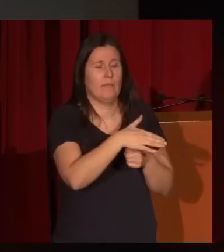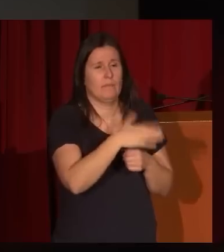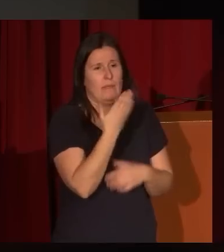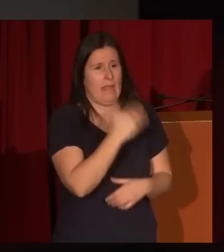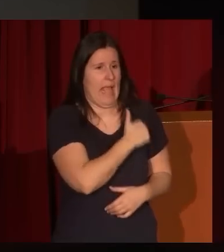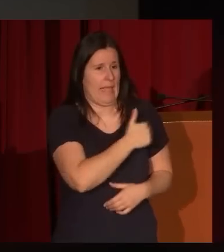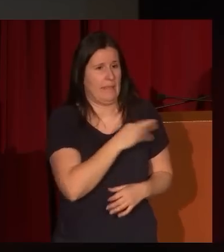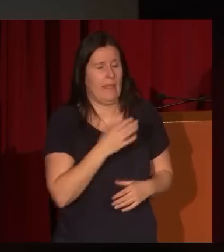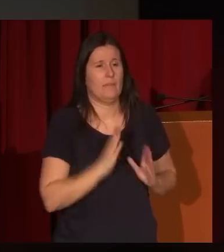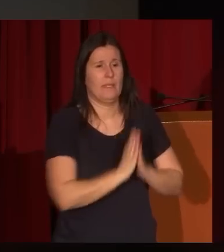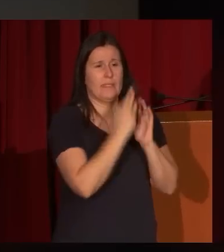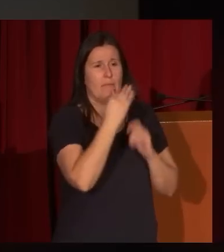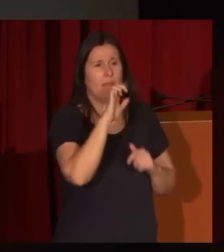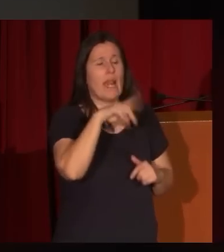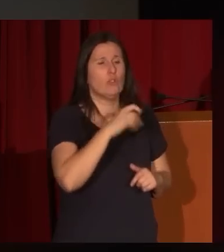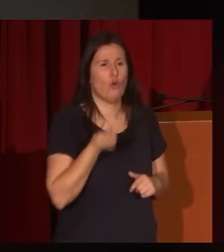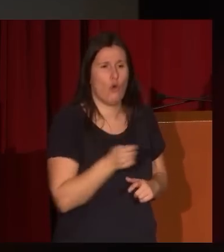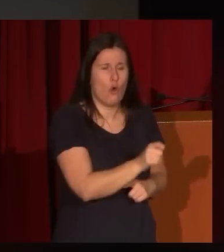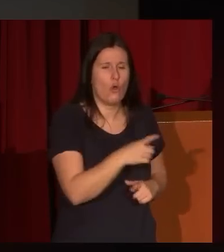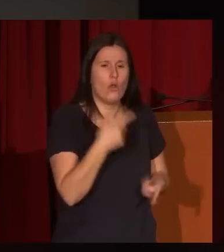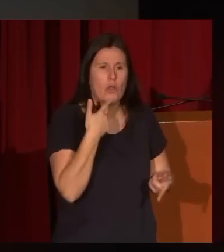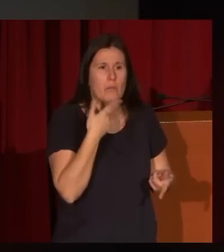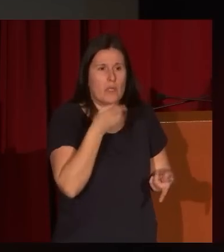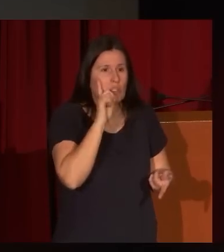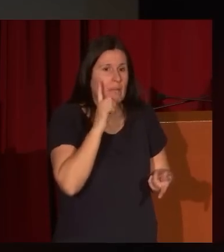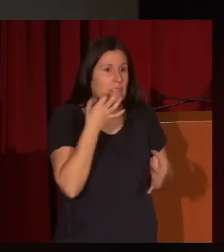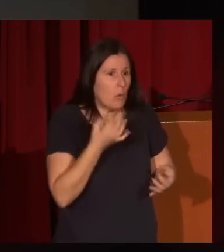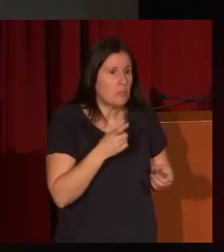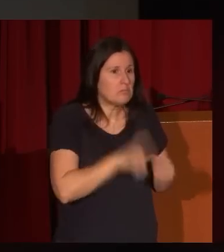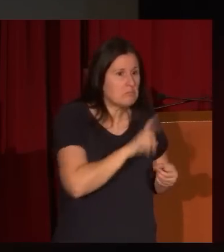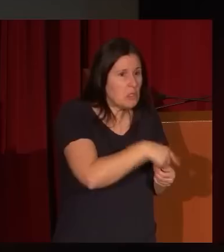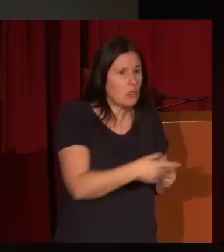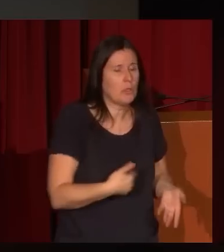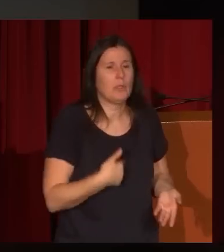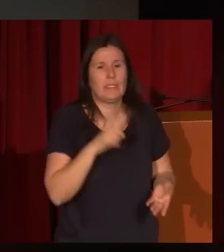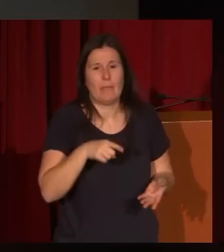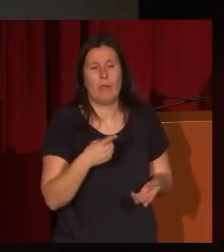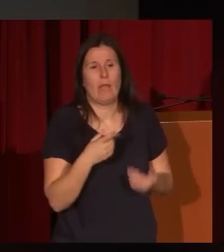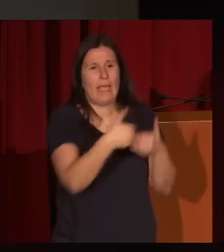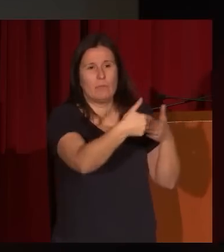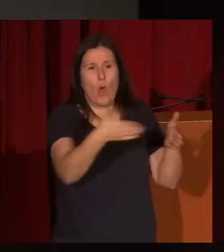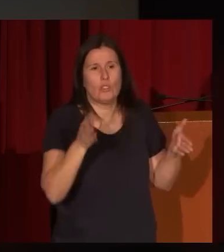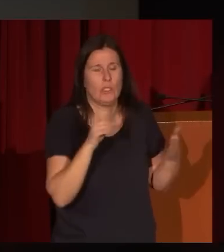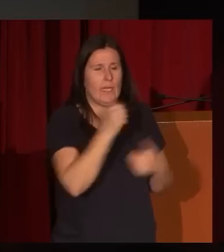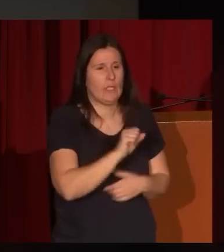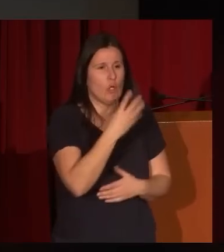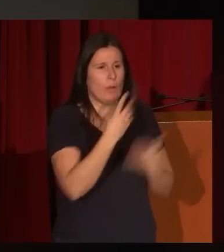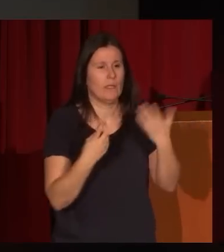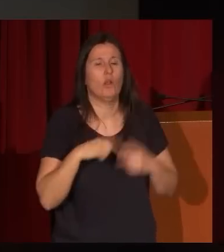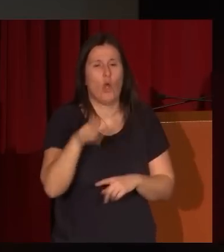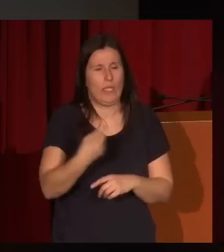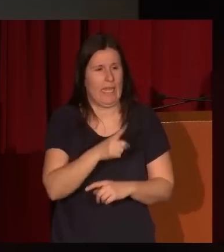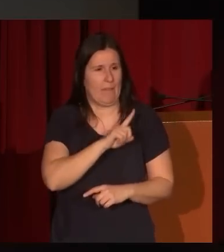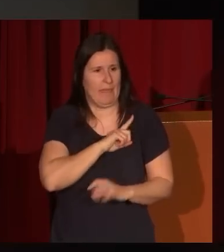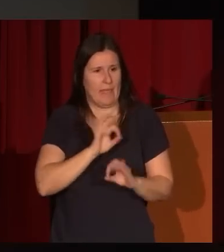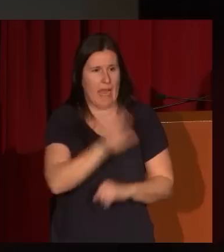logrado rastrear su paso por allí, concurre en el año 41 a una de las exposiciones anuales, ingresa a la milicia nacional, eso